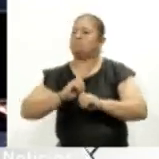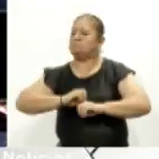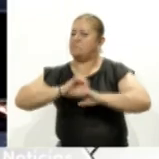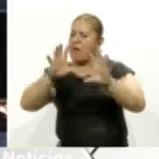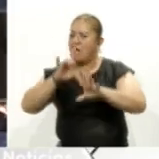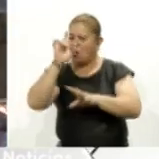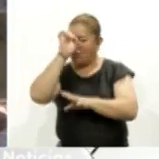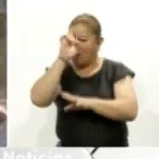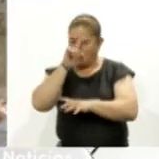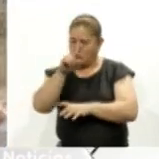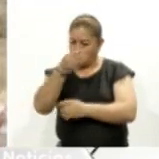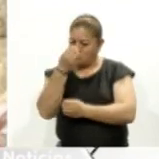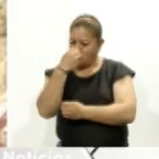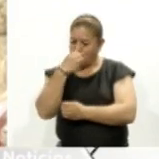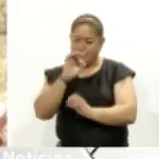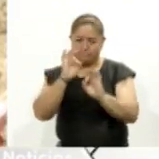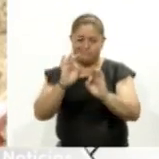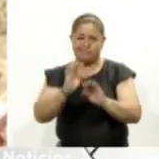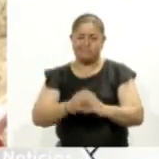consumirlo